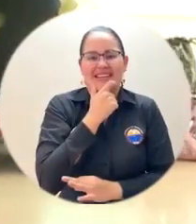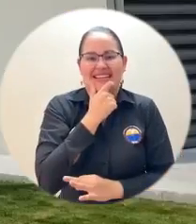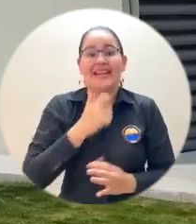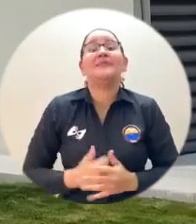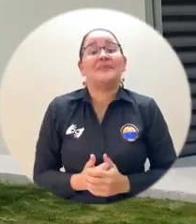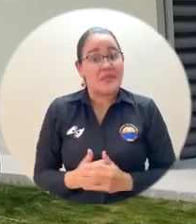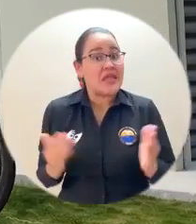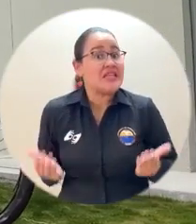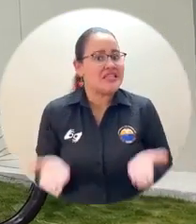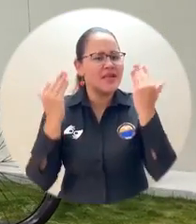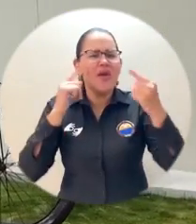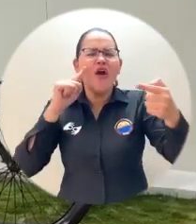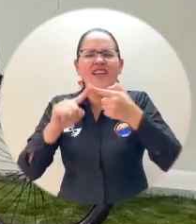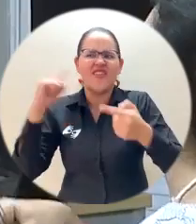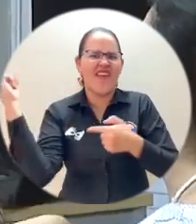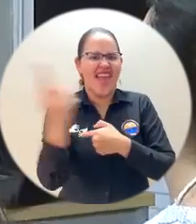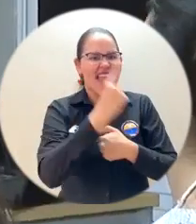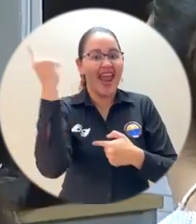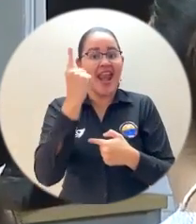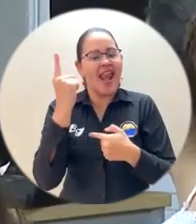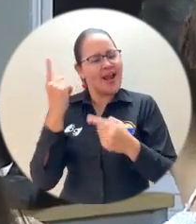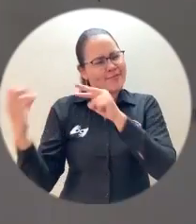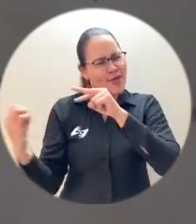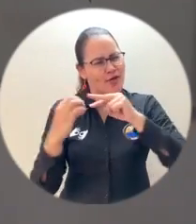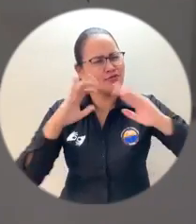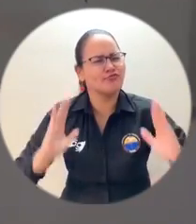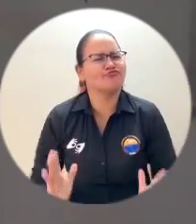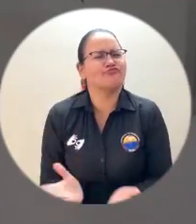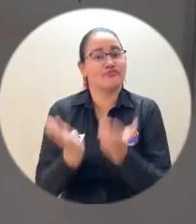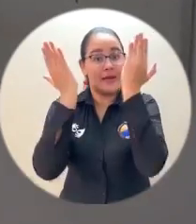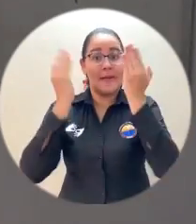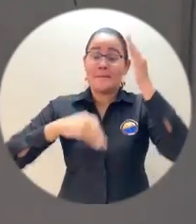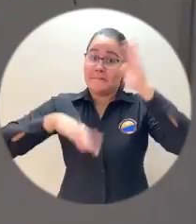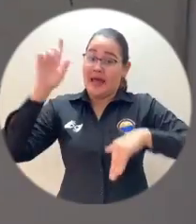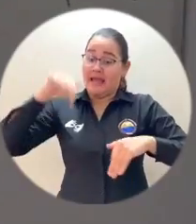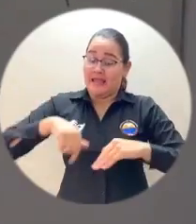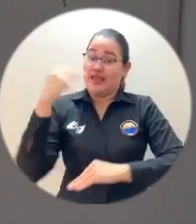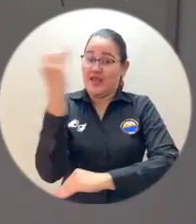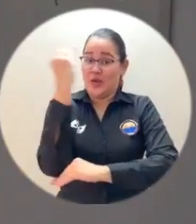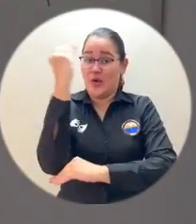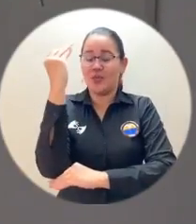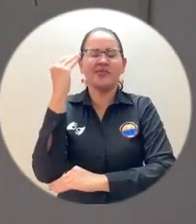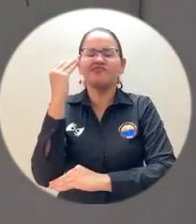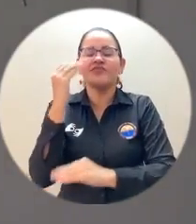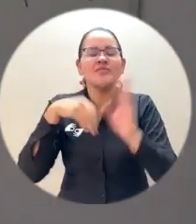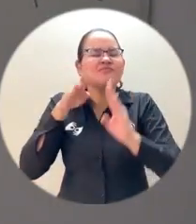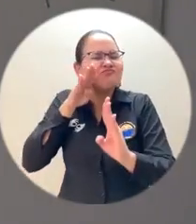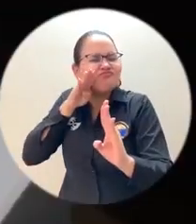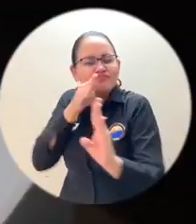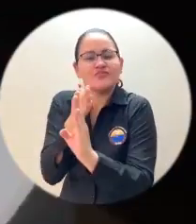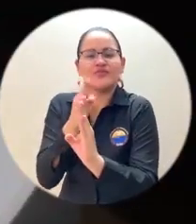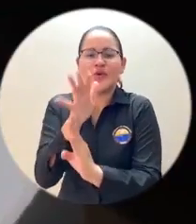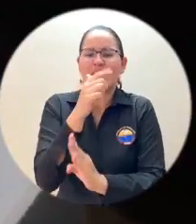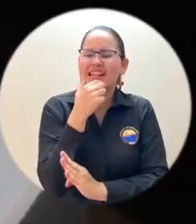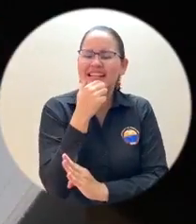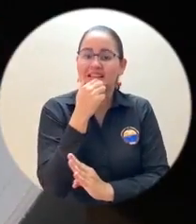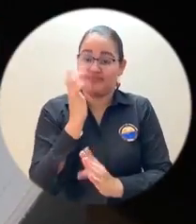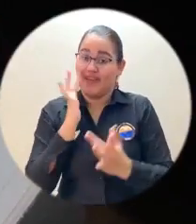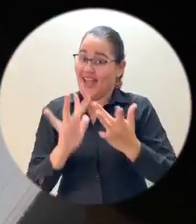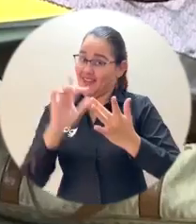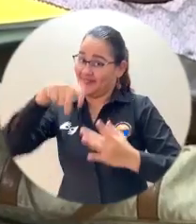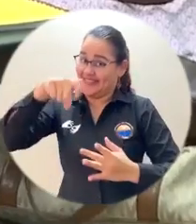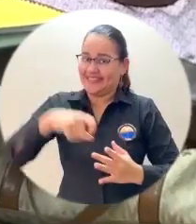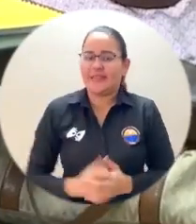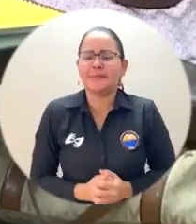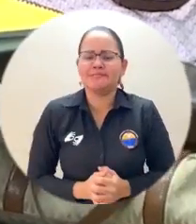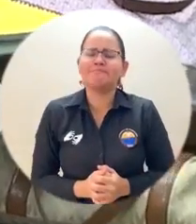contribuir al mejoramiento de la educación de nuestro país, especialmente en la enseñanza del inglés, creando así las condiciones